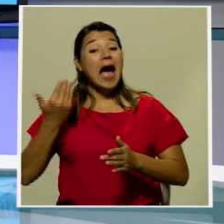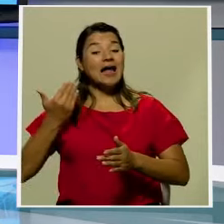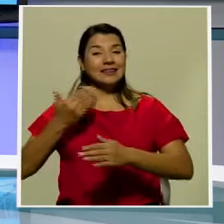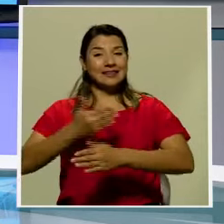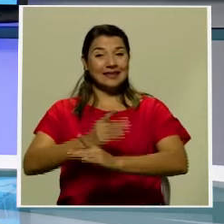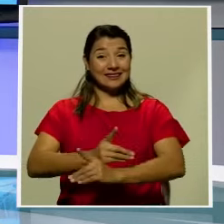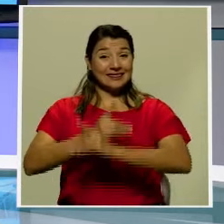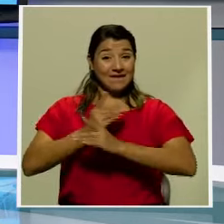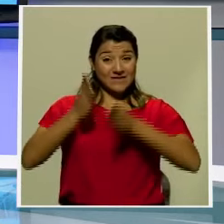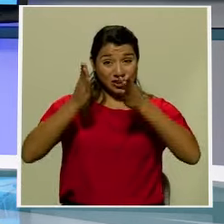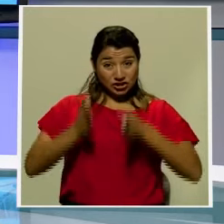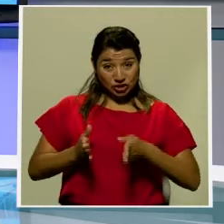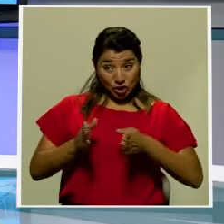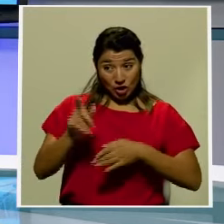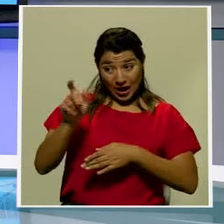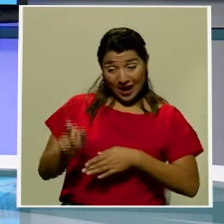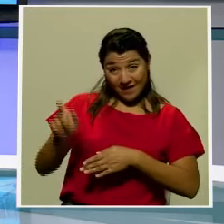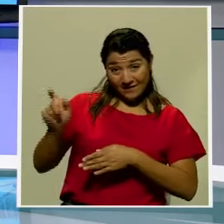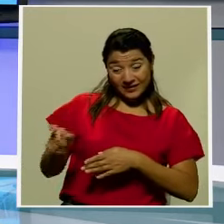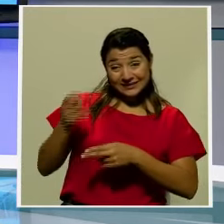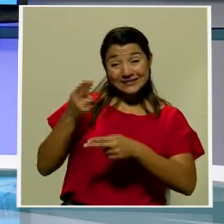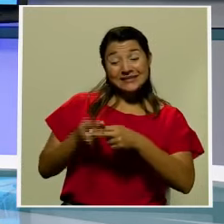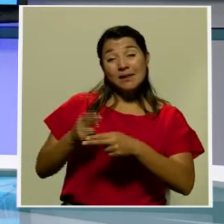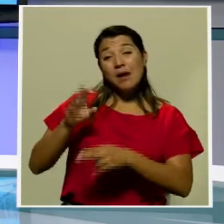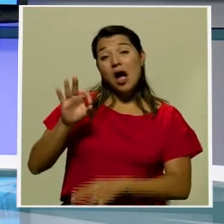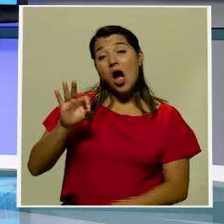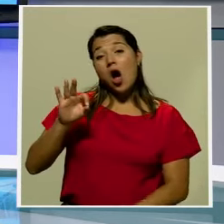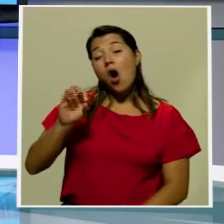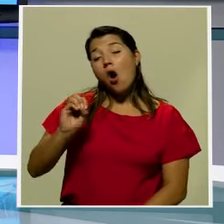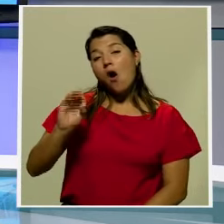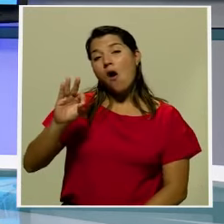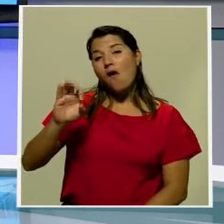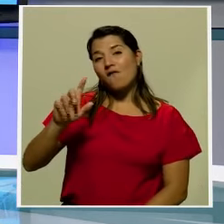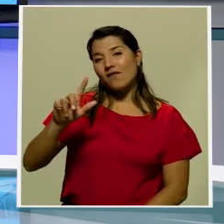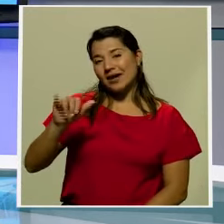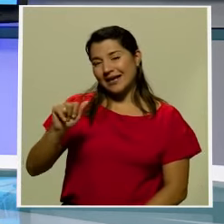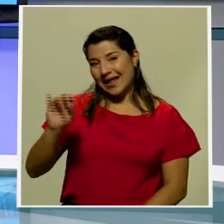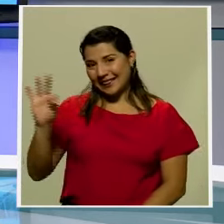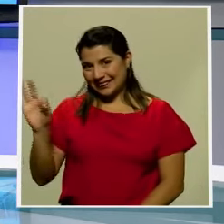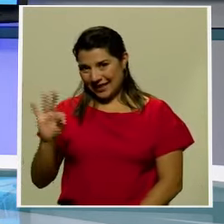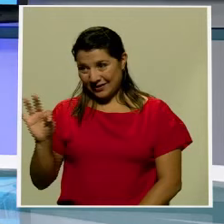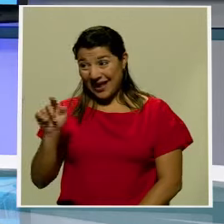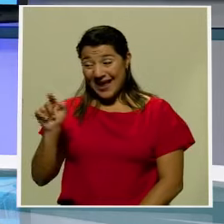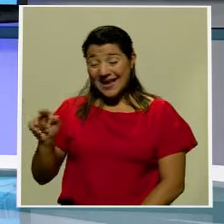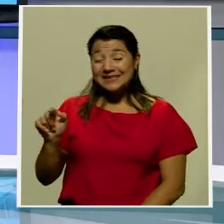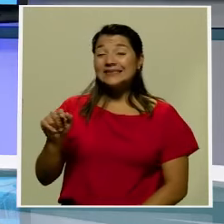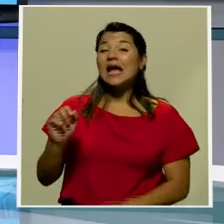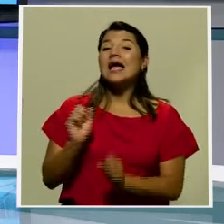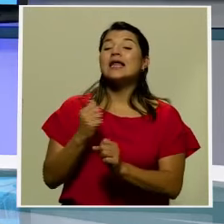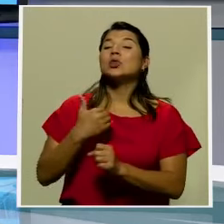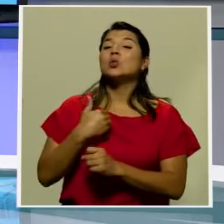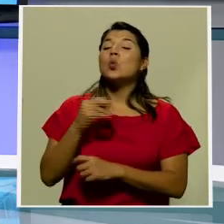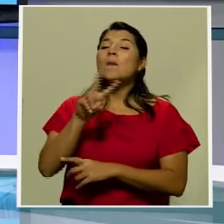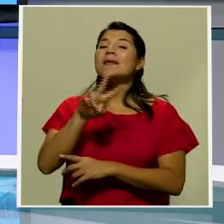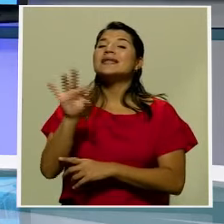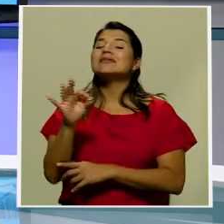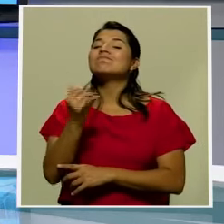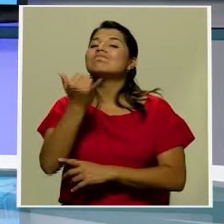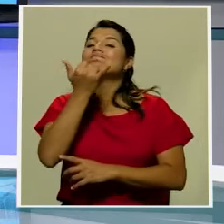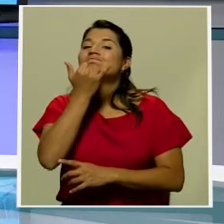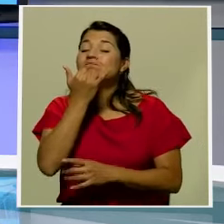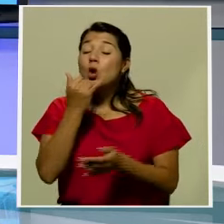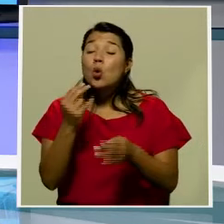habitantes Ofelia Teitelbaum por 29 delitos de uso de documento falso en